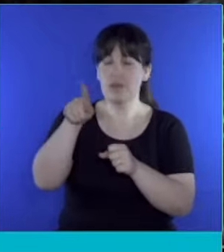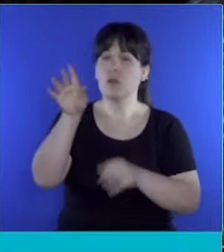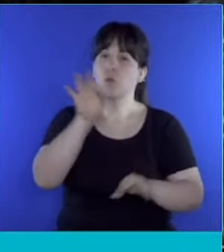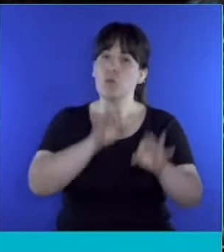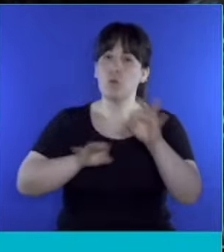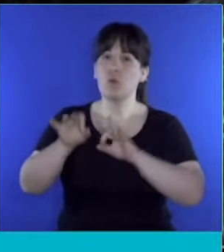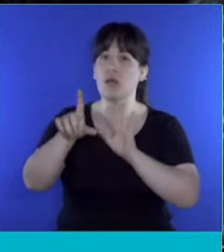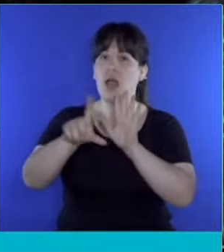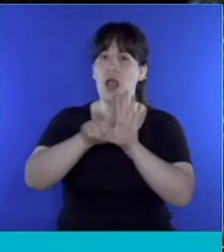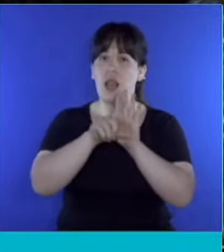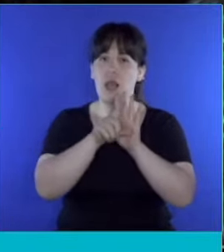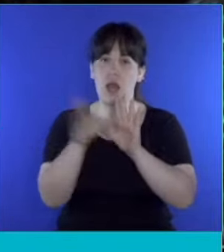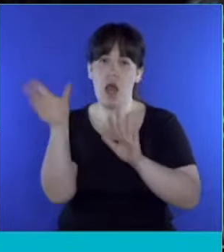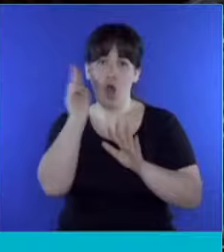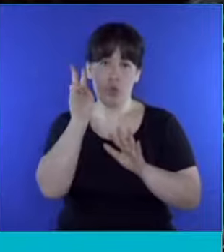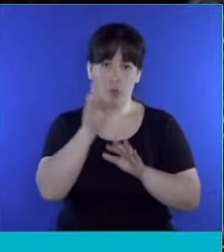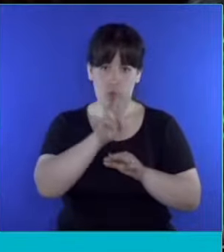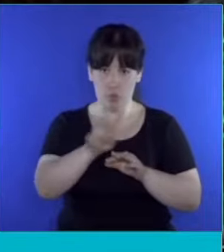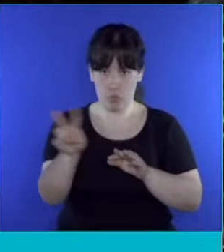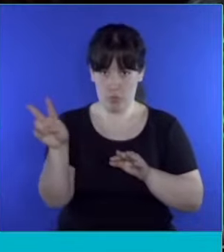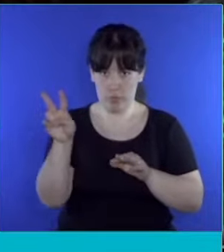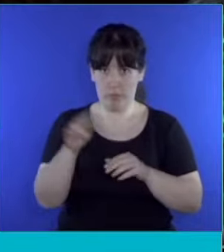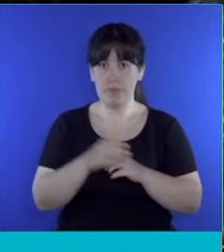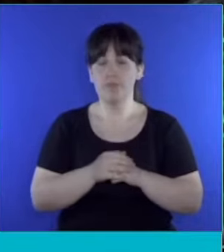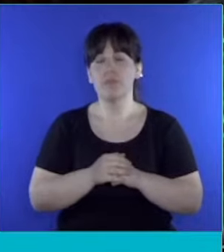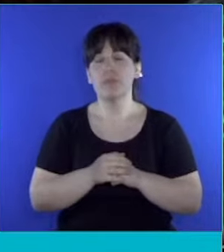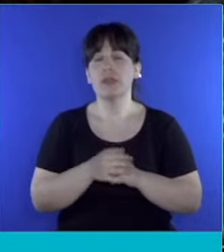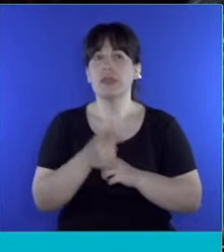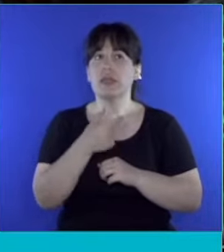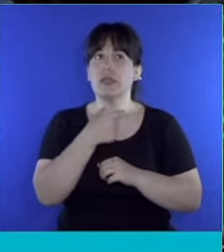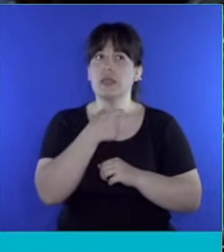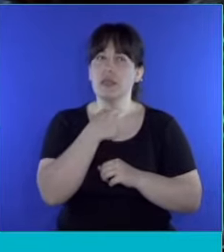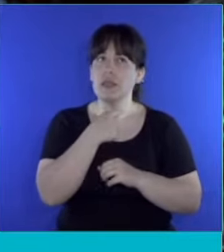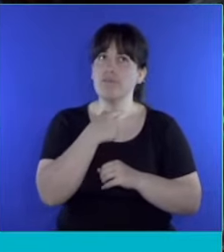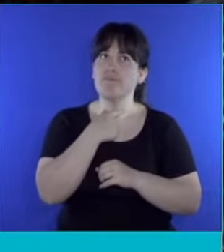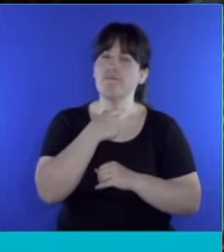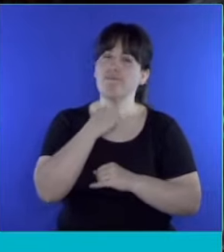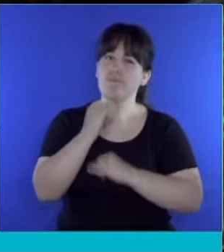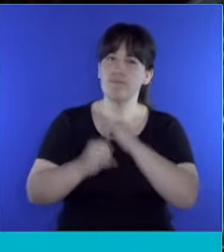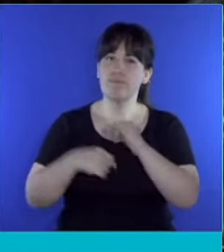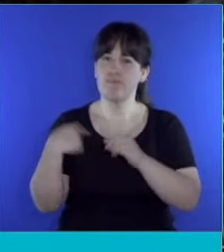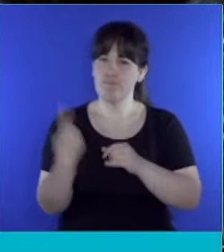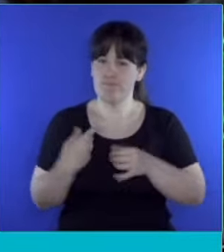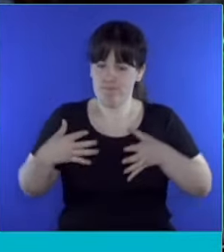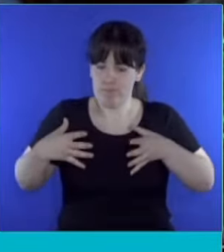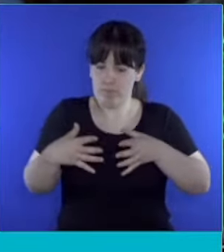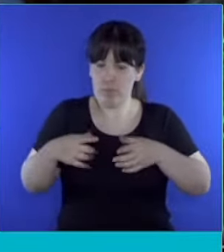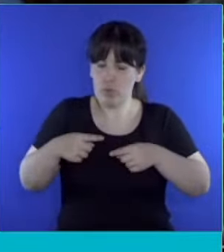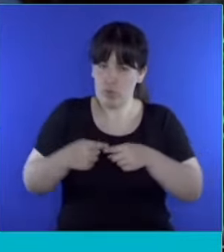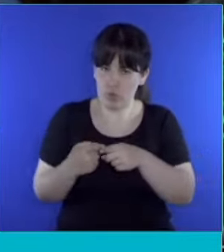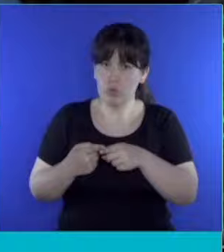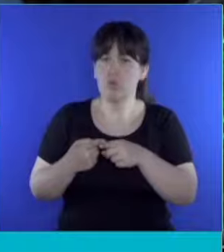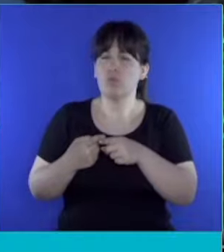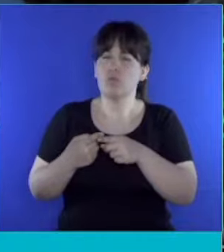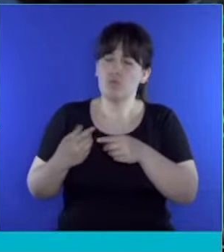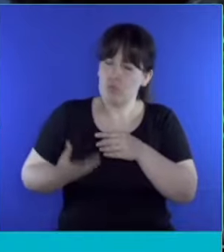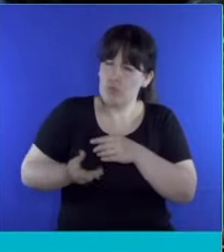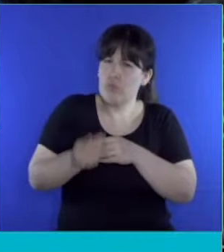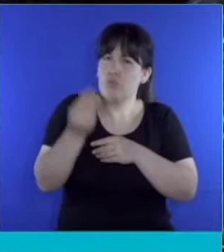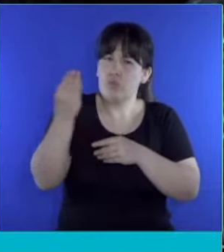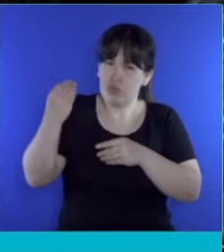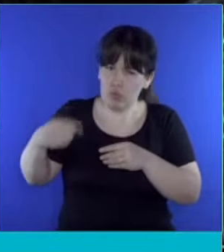proyecto de la ley audiovisual, quisiera señalar que desde nuestro bloque reiteradamente nos hemos